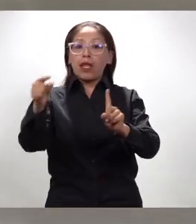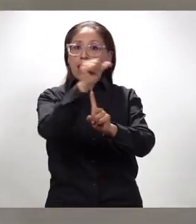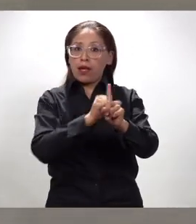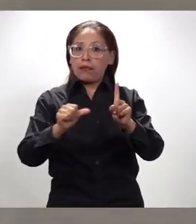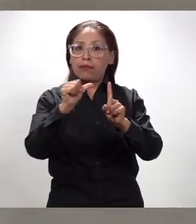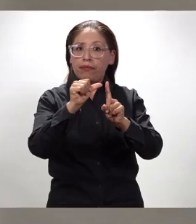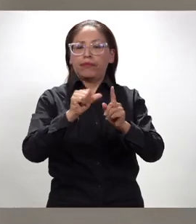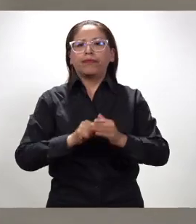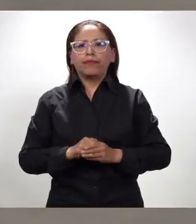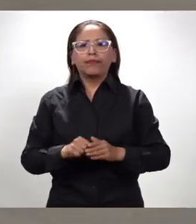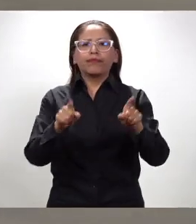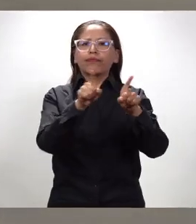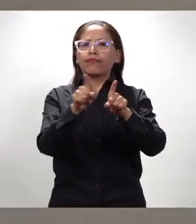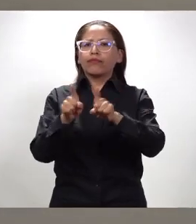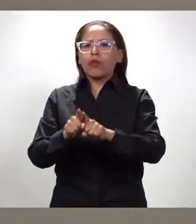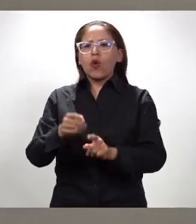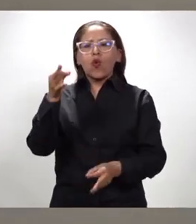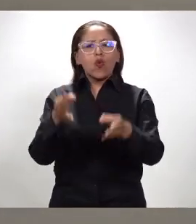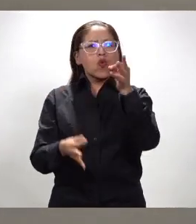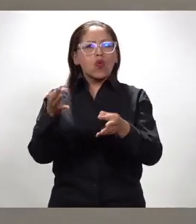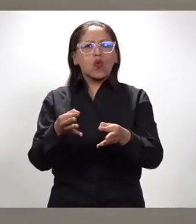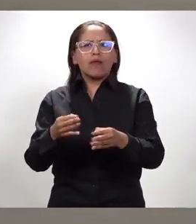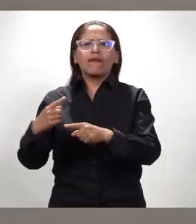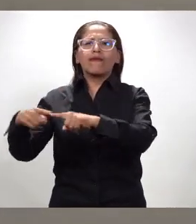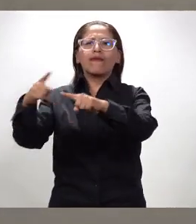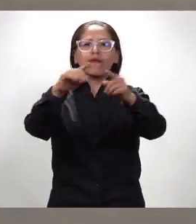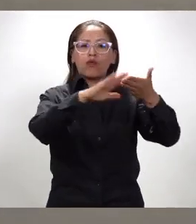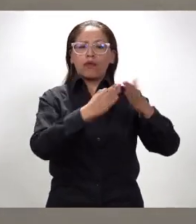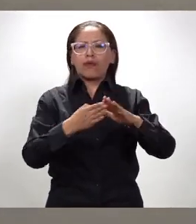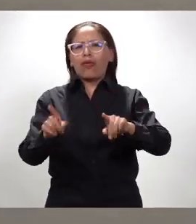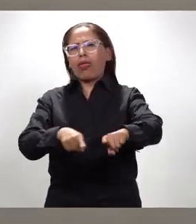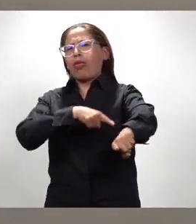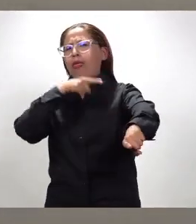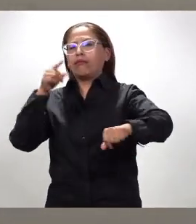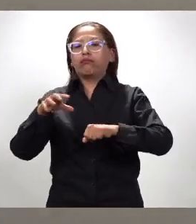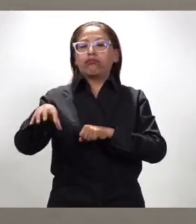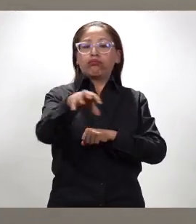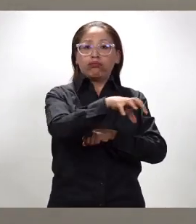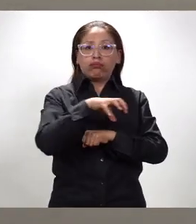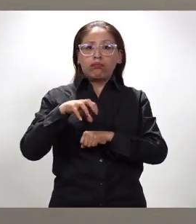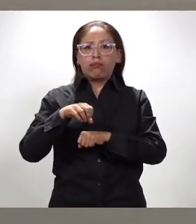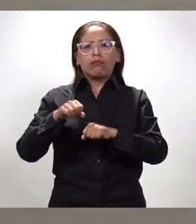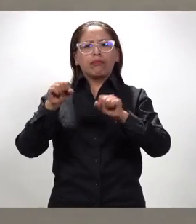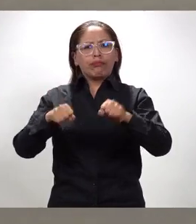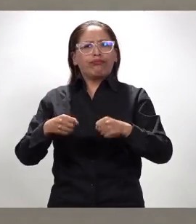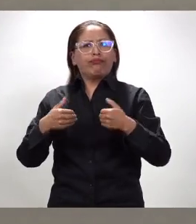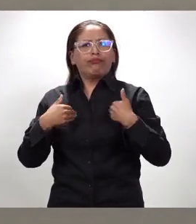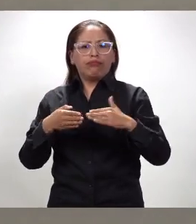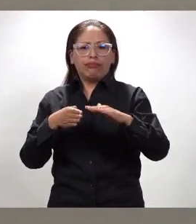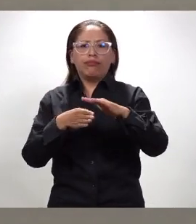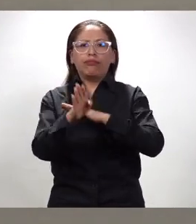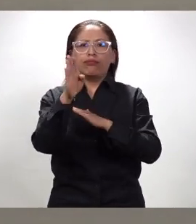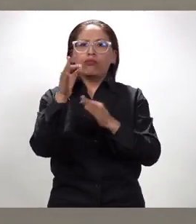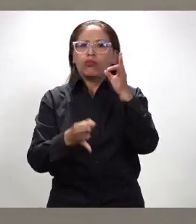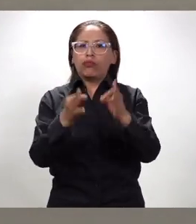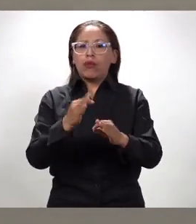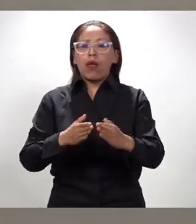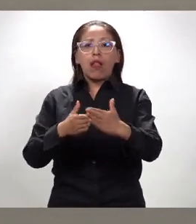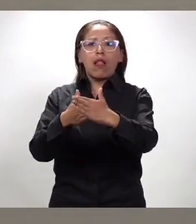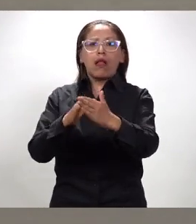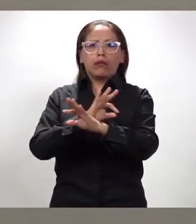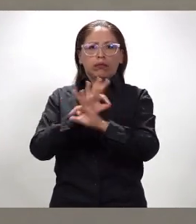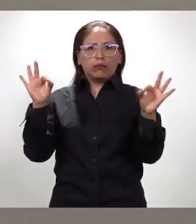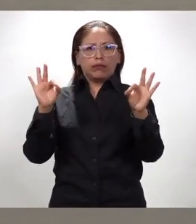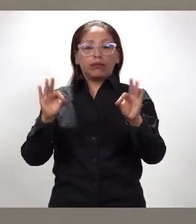sobre el medio ambiente. Además, llevar la justicia itinerante hasta las comunidades más alejadas para que puedan tener acceso a la misma